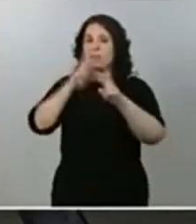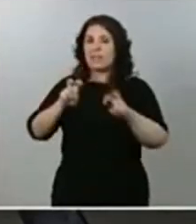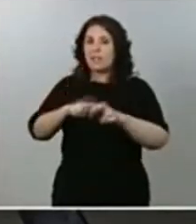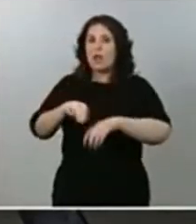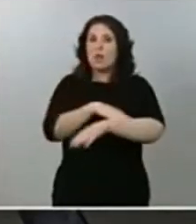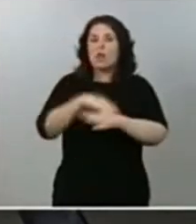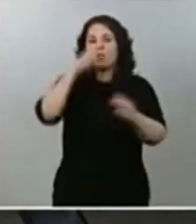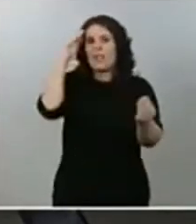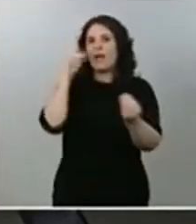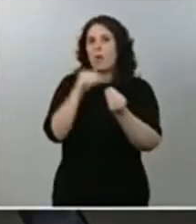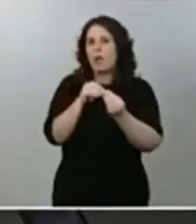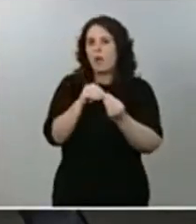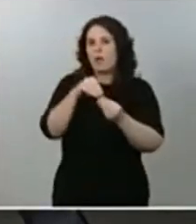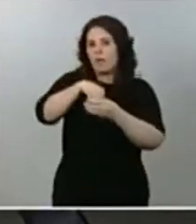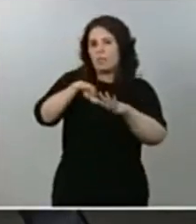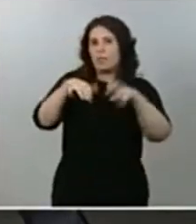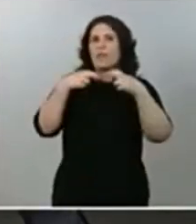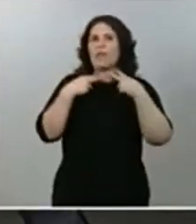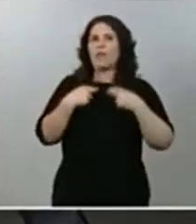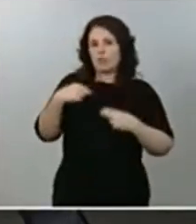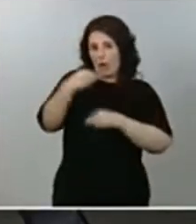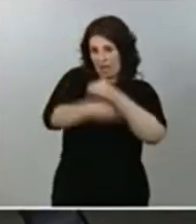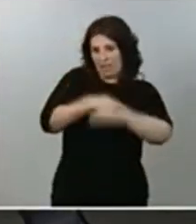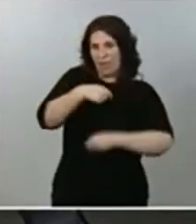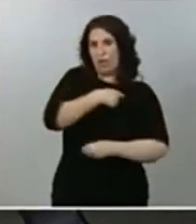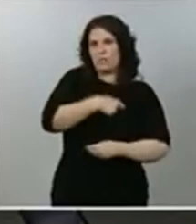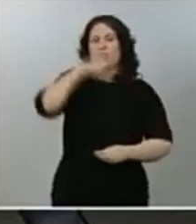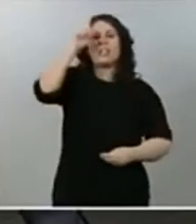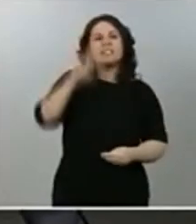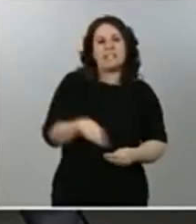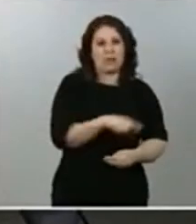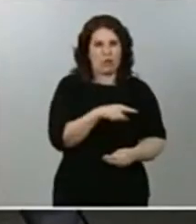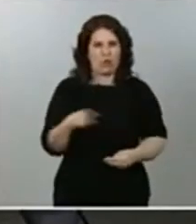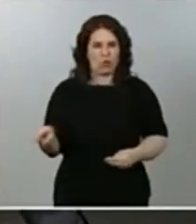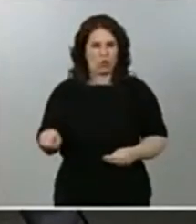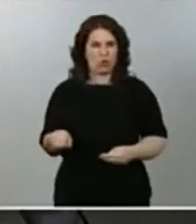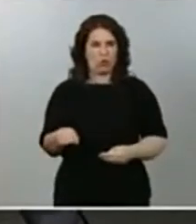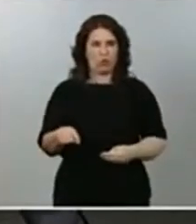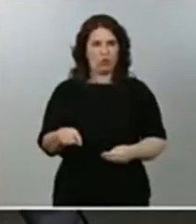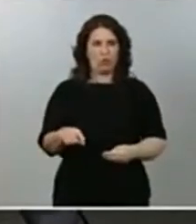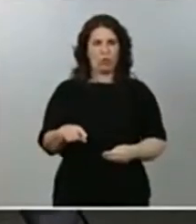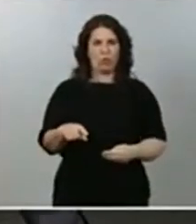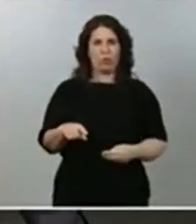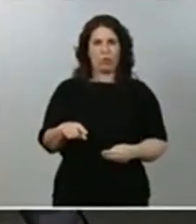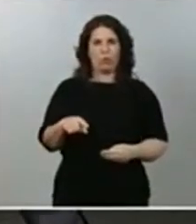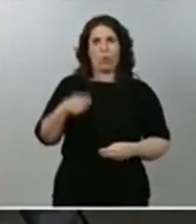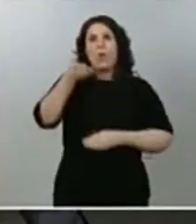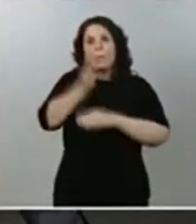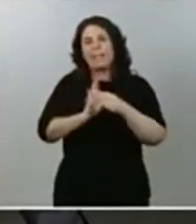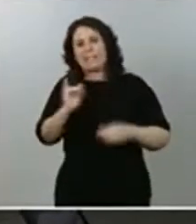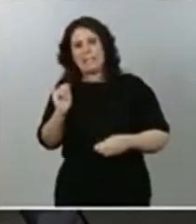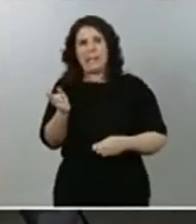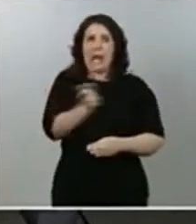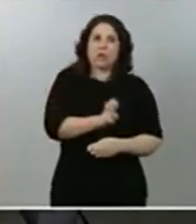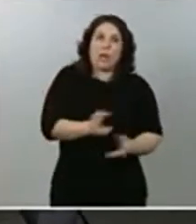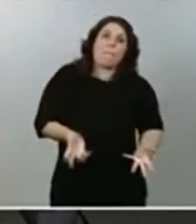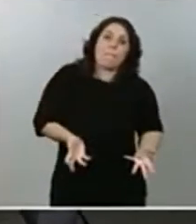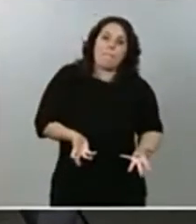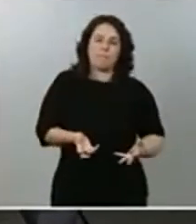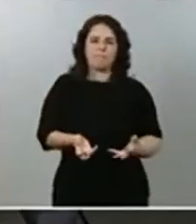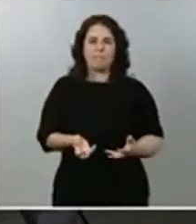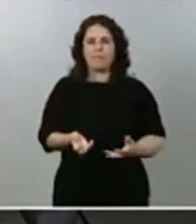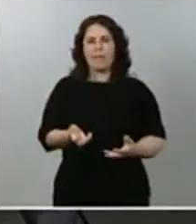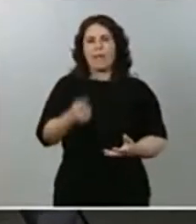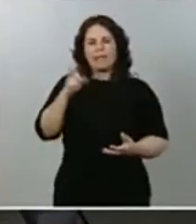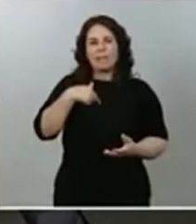investigación en el Congreso y si el gobierno en su conjunto está de acuerdo con esto, porque al menos una parte del gobierno sí, y si se siente cómodo el gobierno